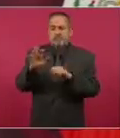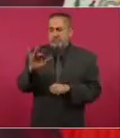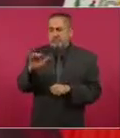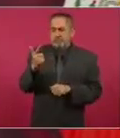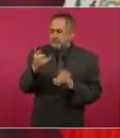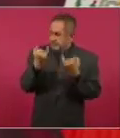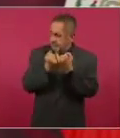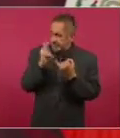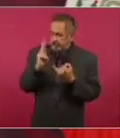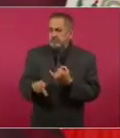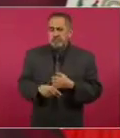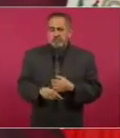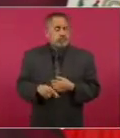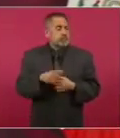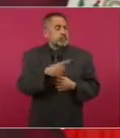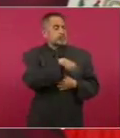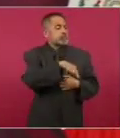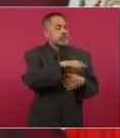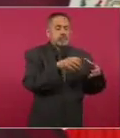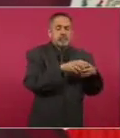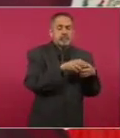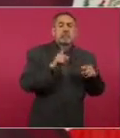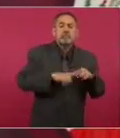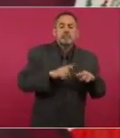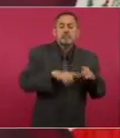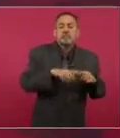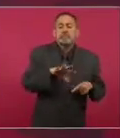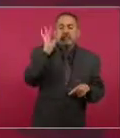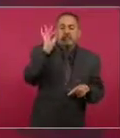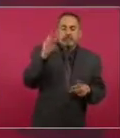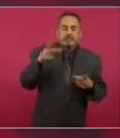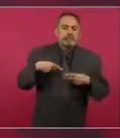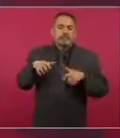en la época del presidente Juárez,